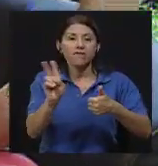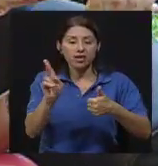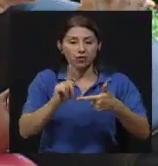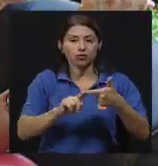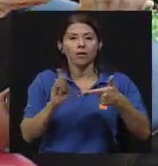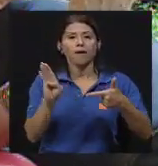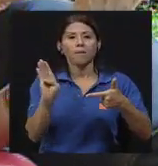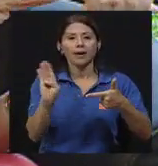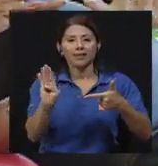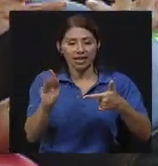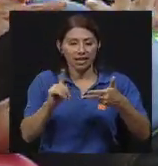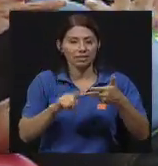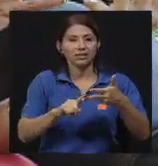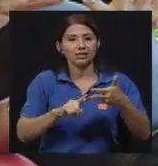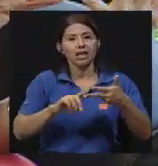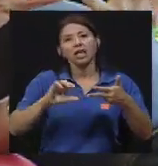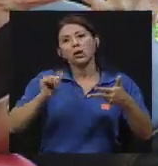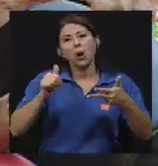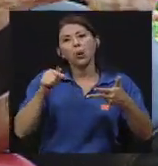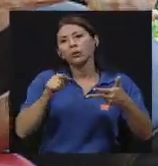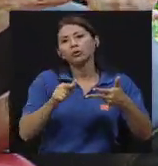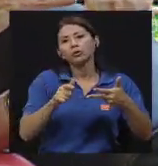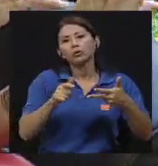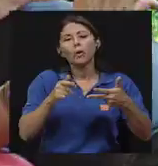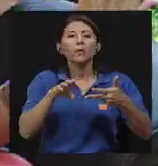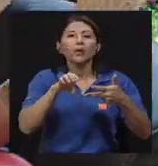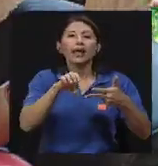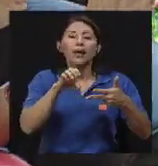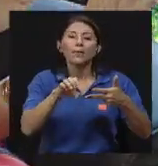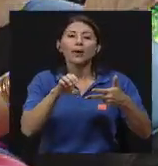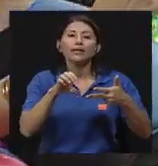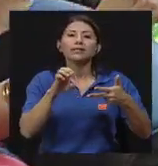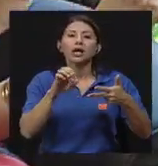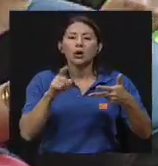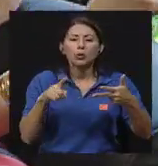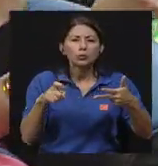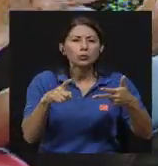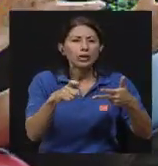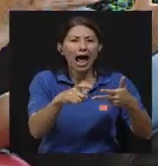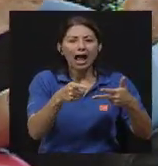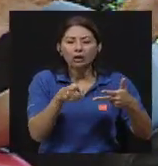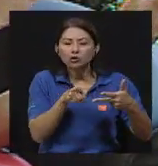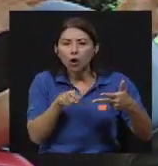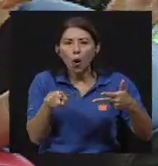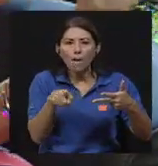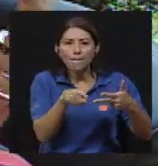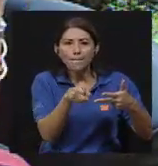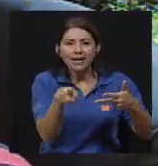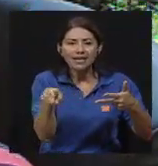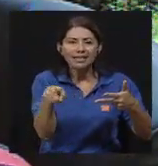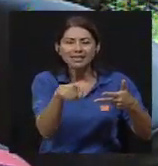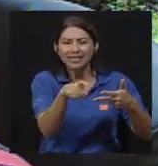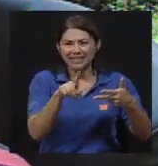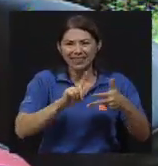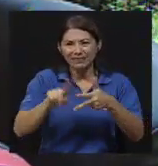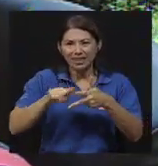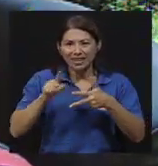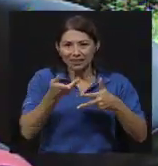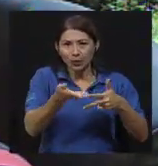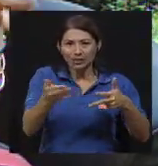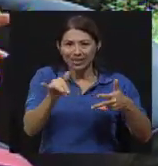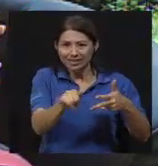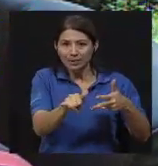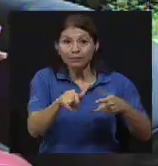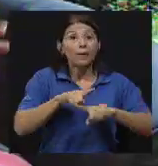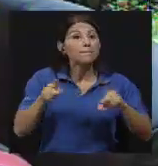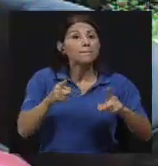y en organismos un poquito más grandes como serían por ejemplo los elmintos, los gusanos, las lombrices, cosas así. Pero en alimentos